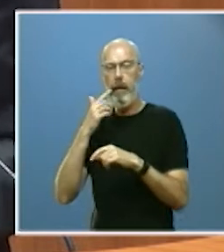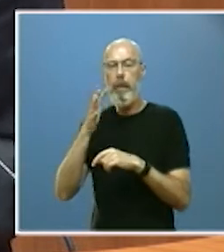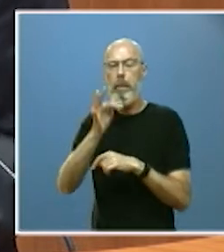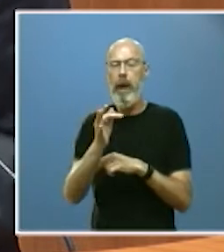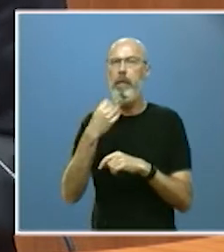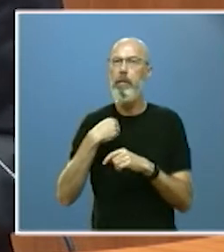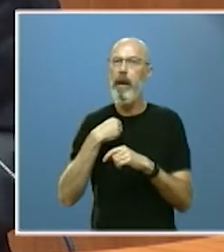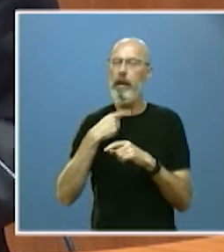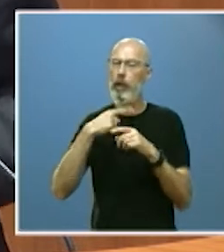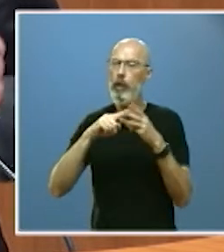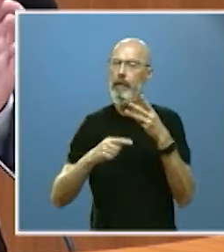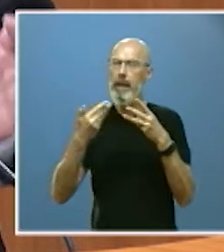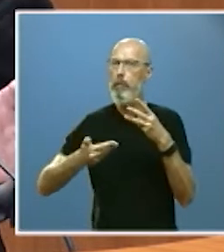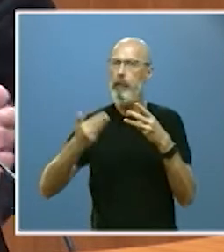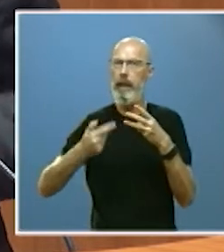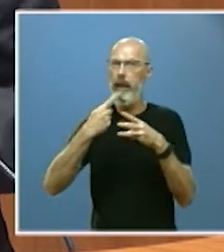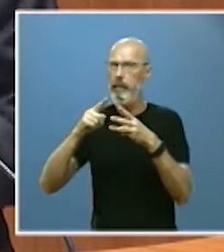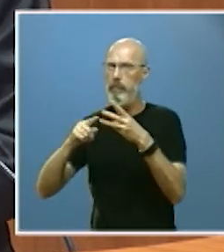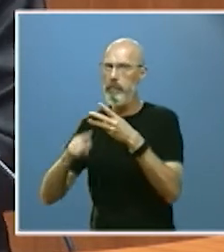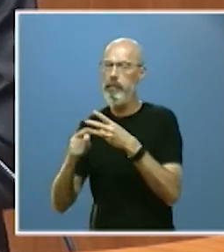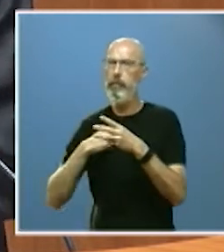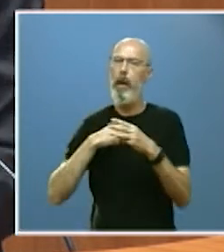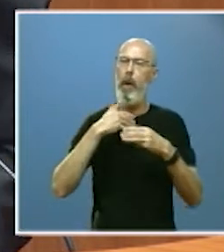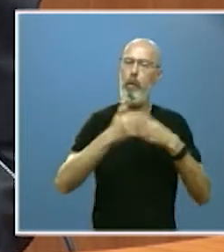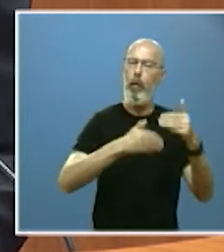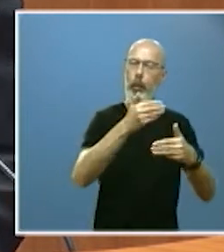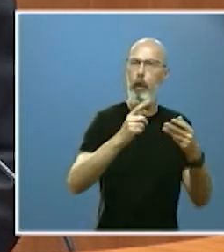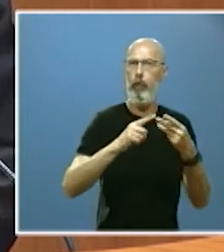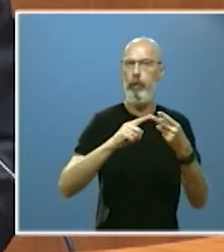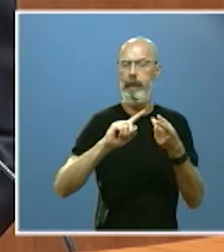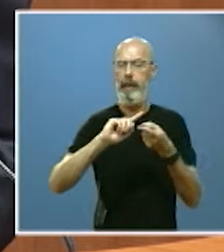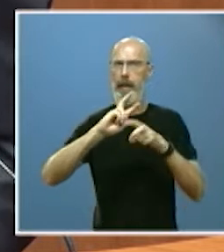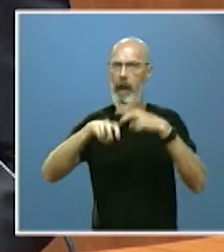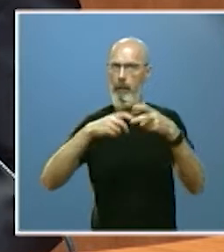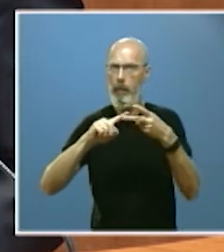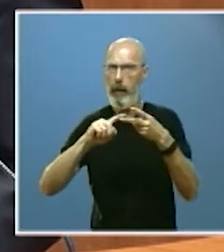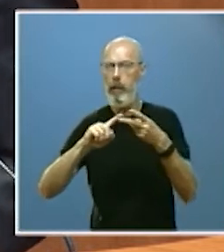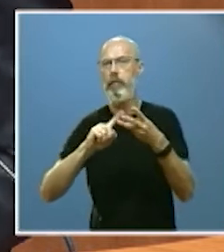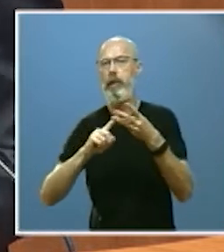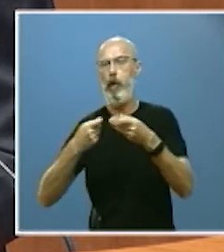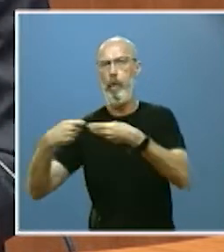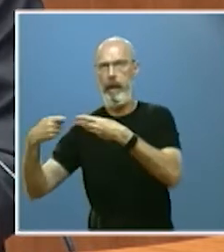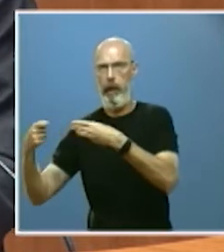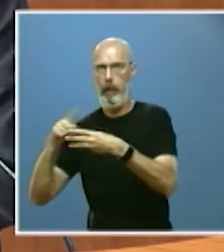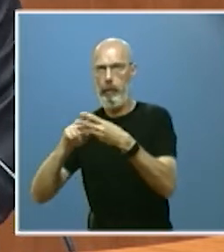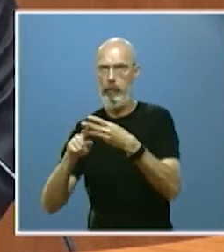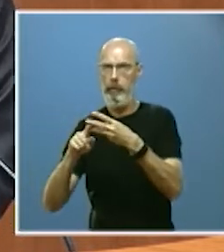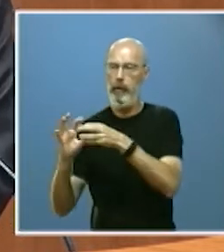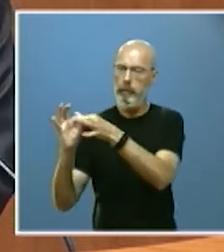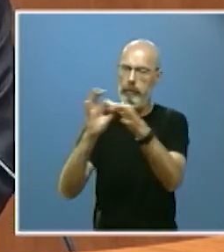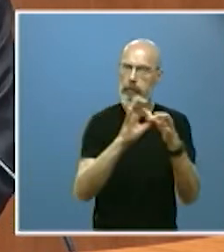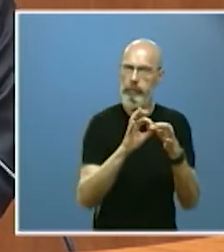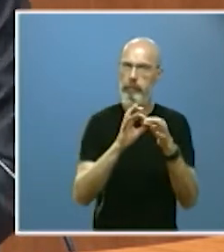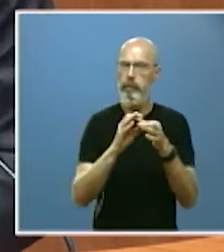eslabones de dicha cadena la producción, la transformación y la comercialización con el objetivo de buscar el mayor equilibrio entre